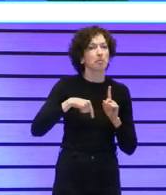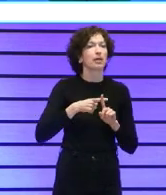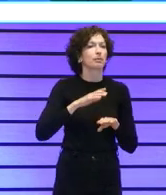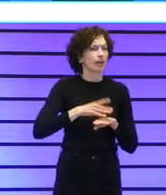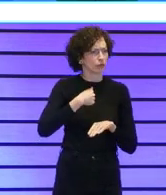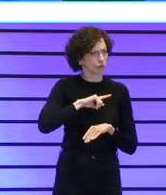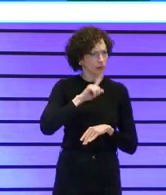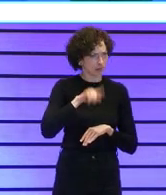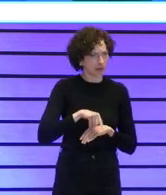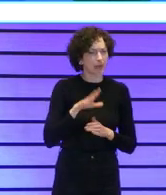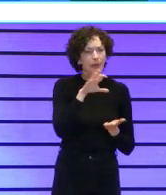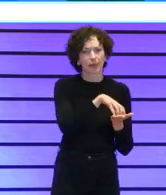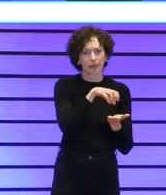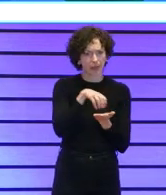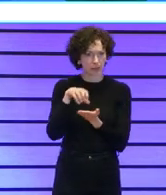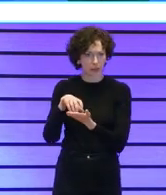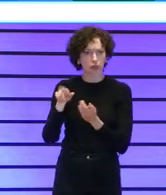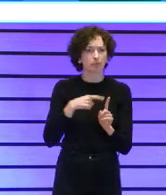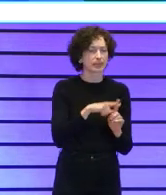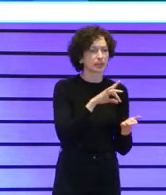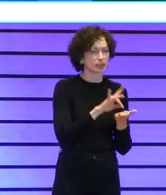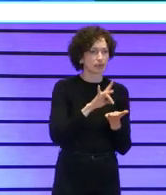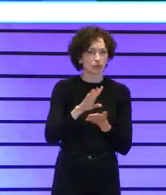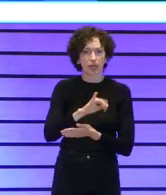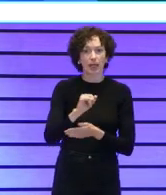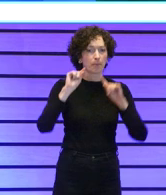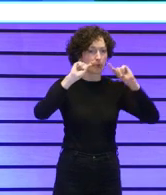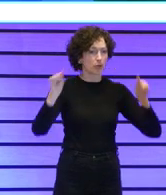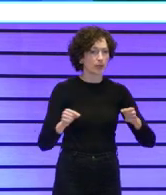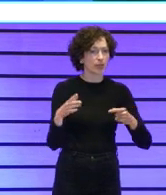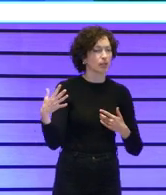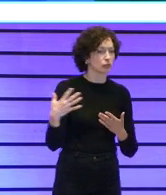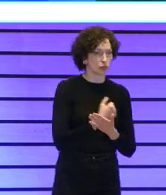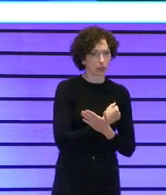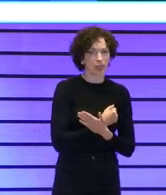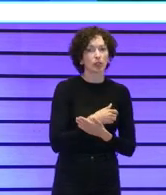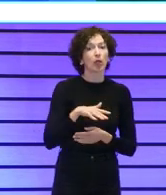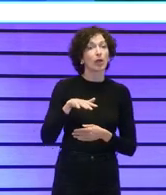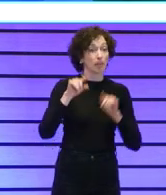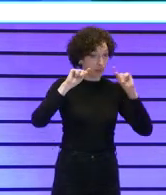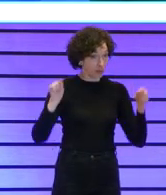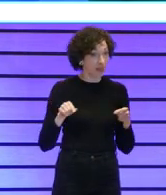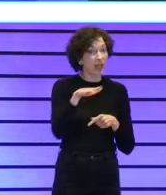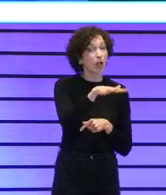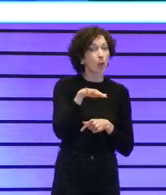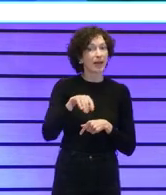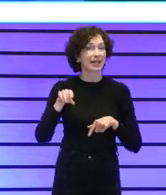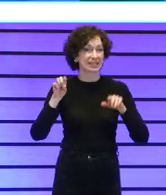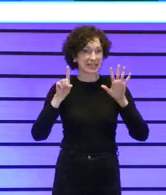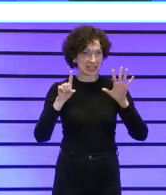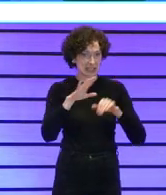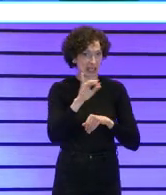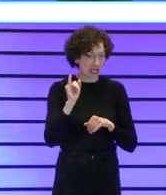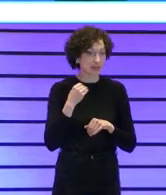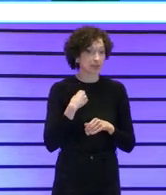tenemos centros y servicios en toda la provincia en seis en seis comarcas de la provincia y es